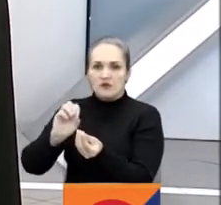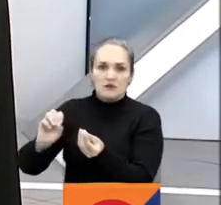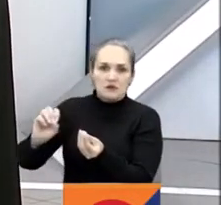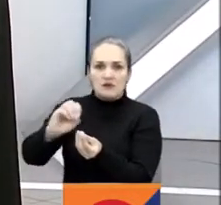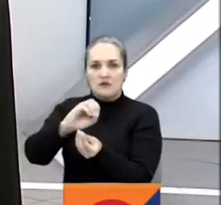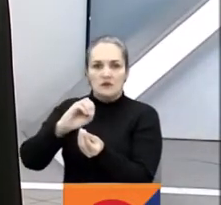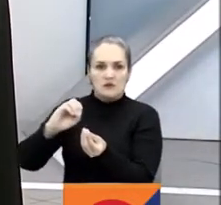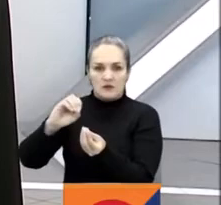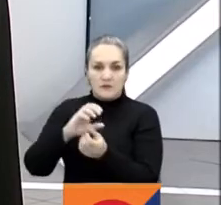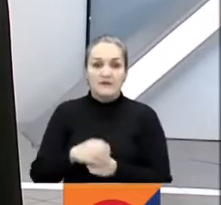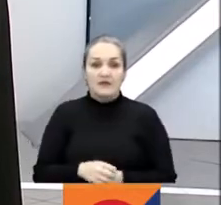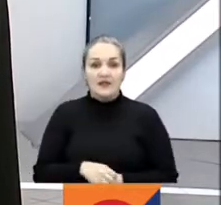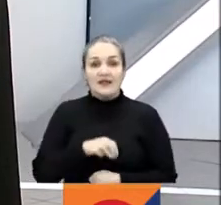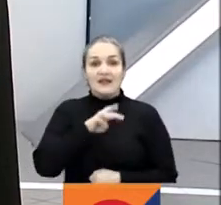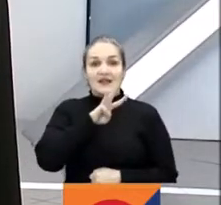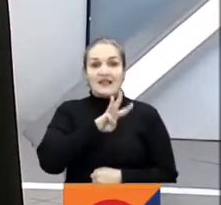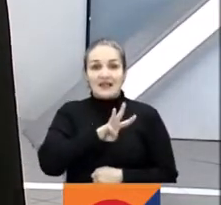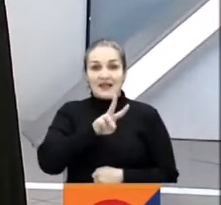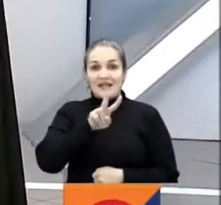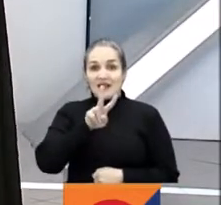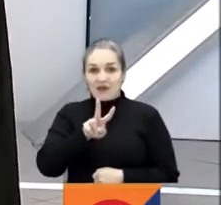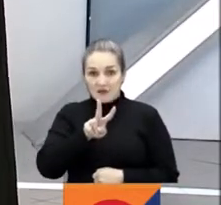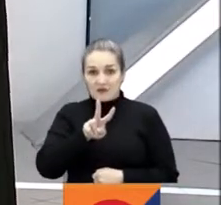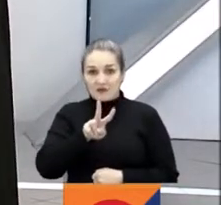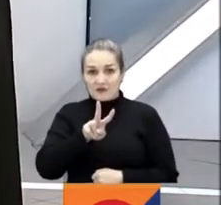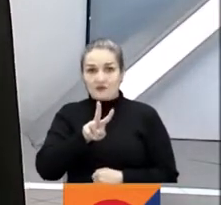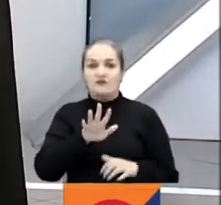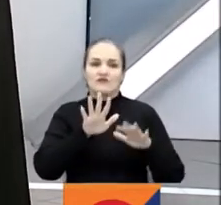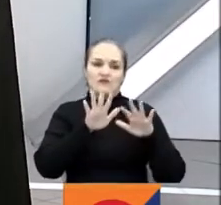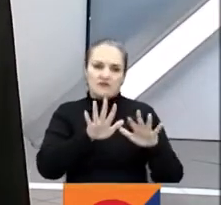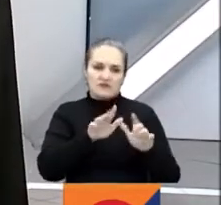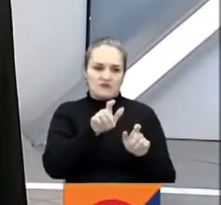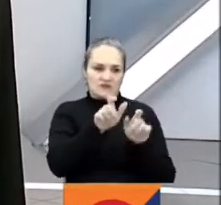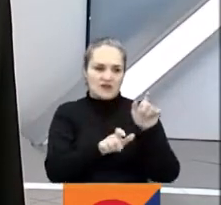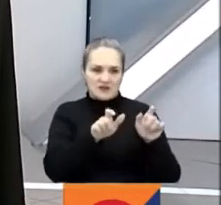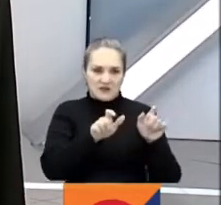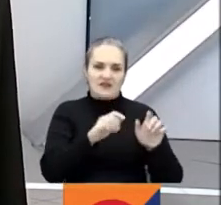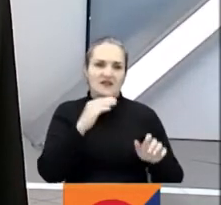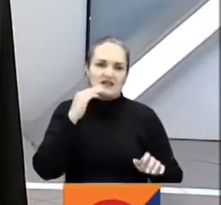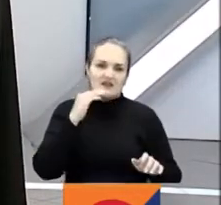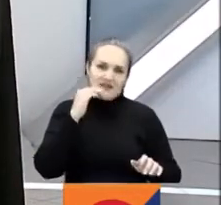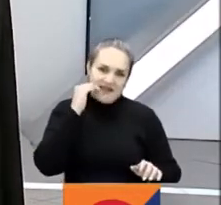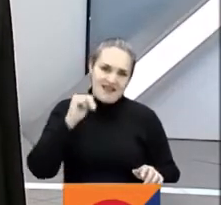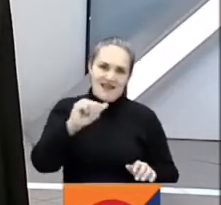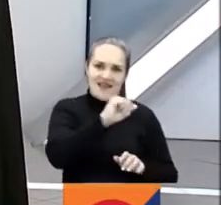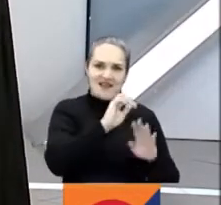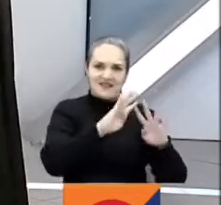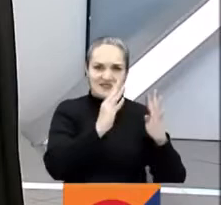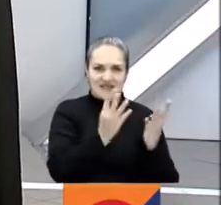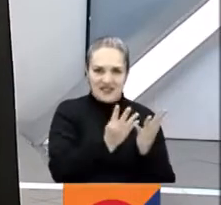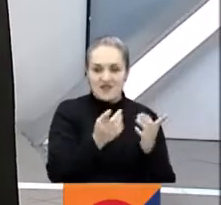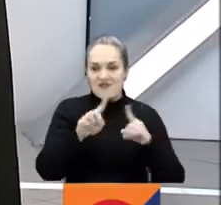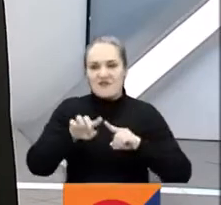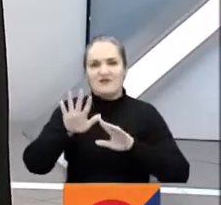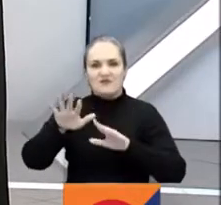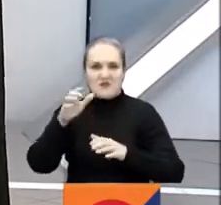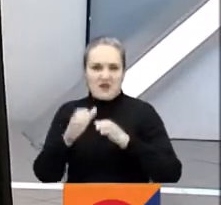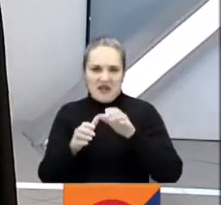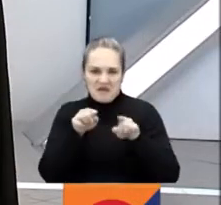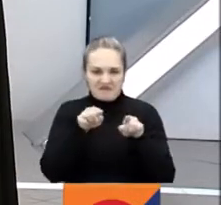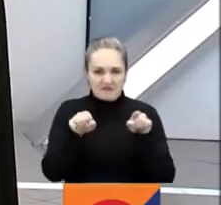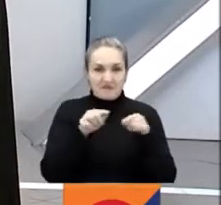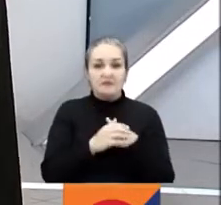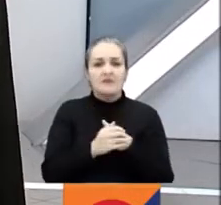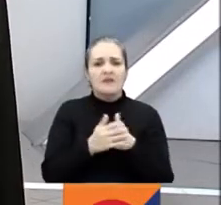y 54 representantes a la Cámara. Una de las preguntas que se hacen los colombianos es ¿por qué aumentó